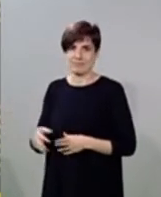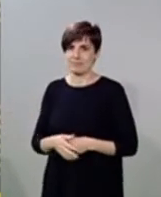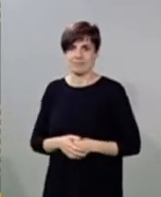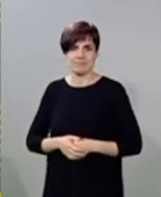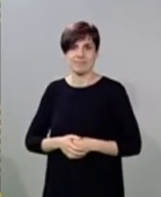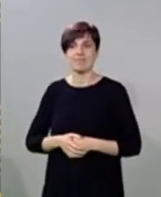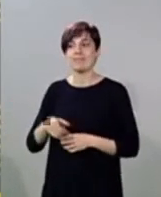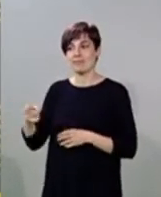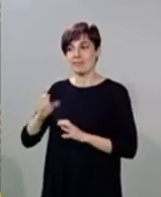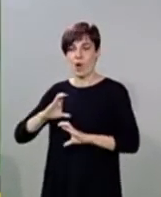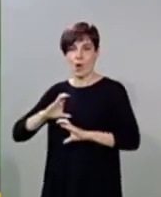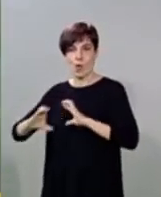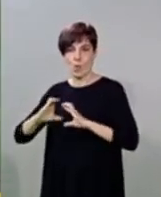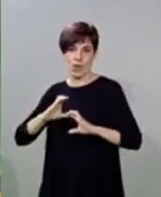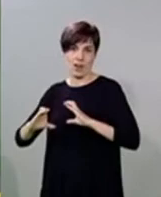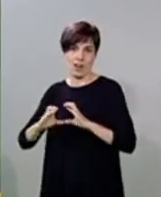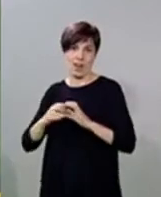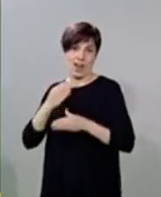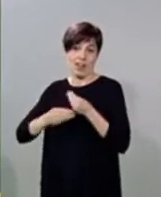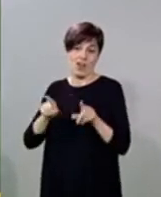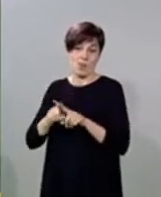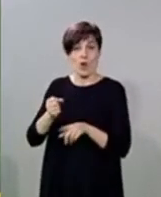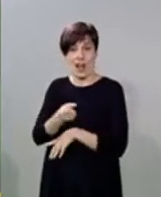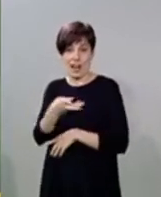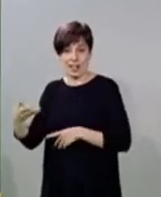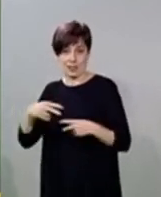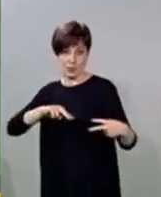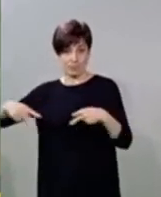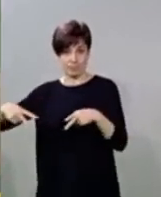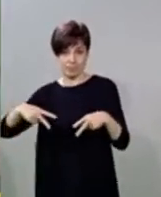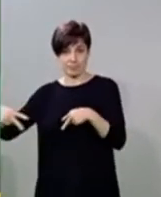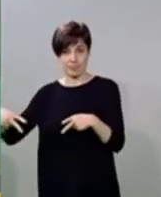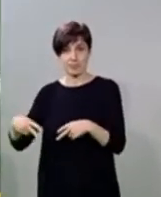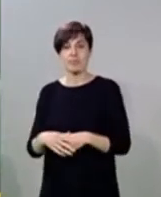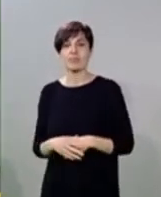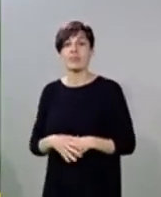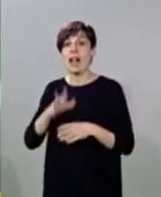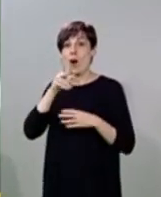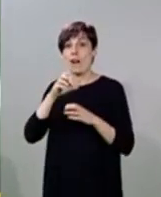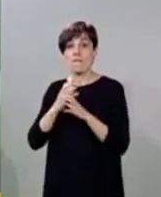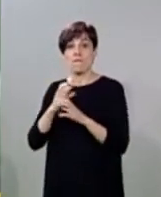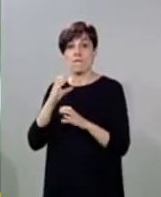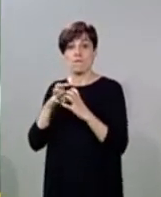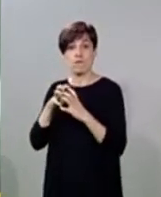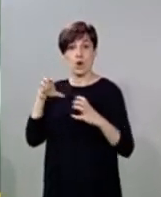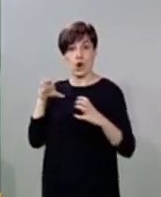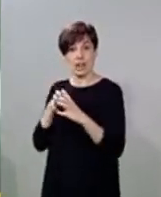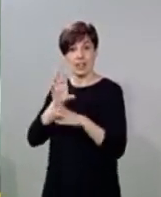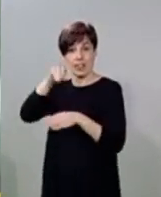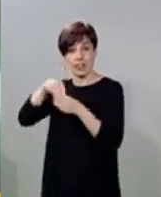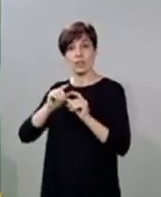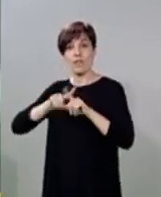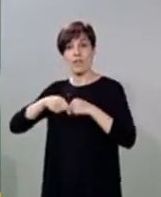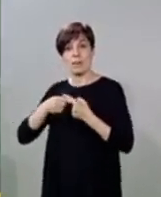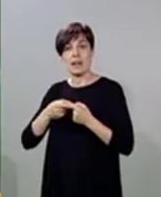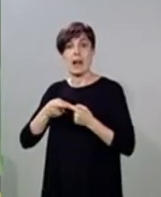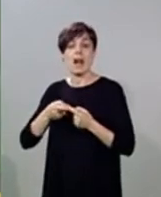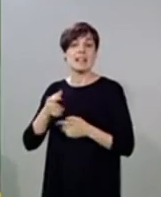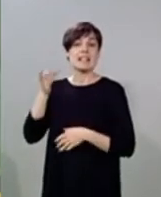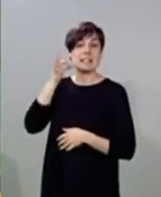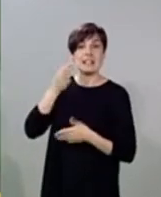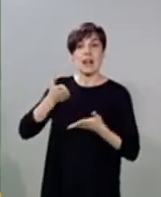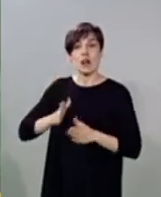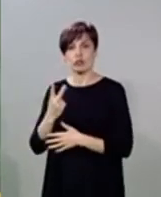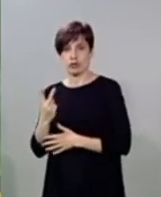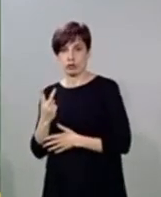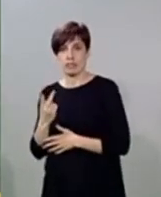Nos va comunicando con los demás. Y, por ejemplo, ahora en mi furgoneta llevo a una familia. Es una mujer y dos niños pequeños. Y,